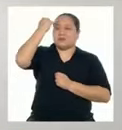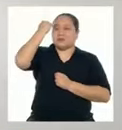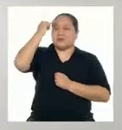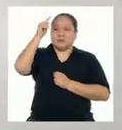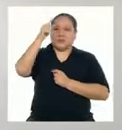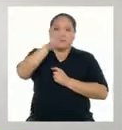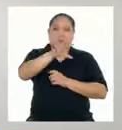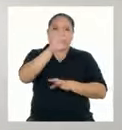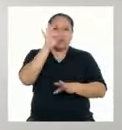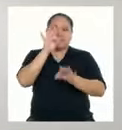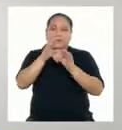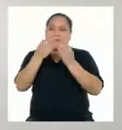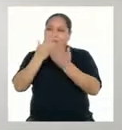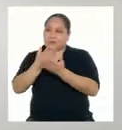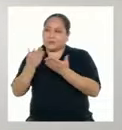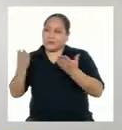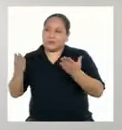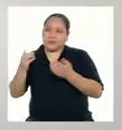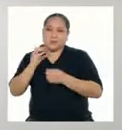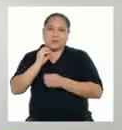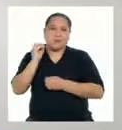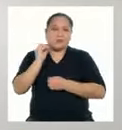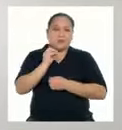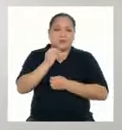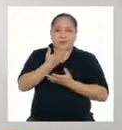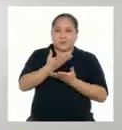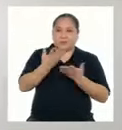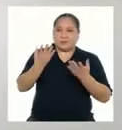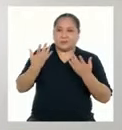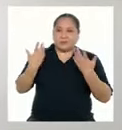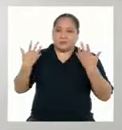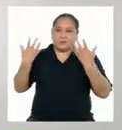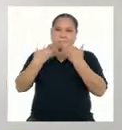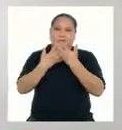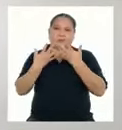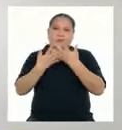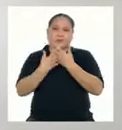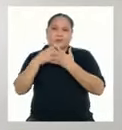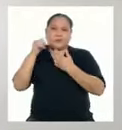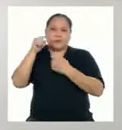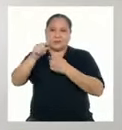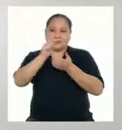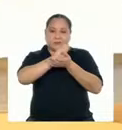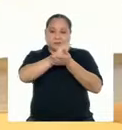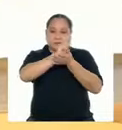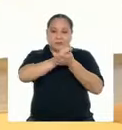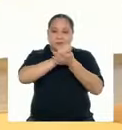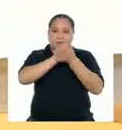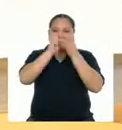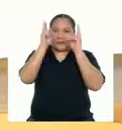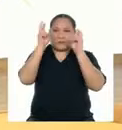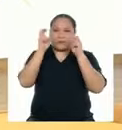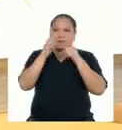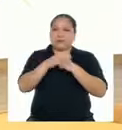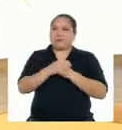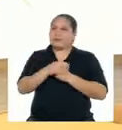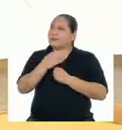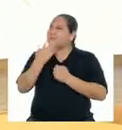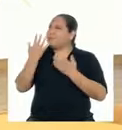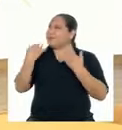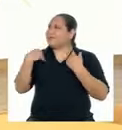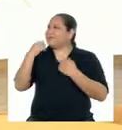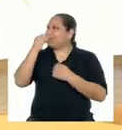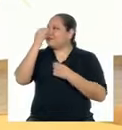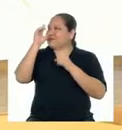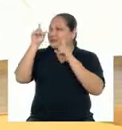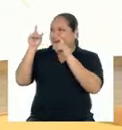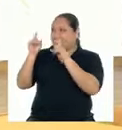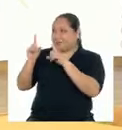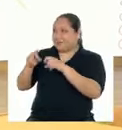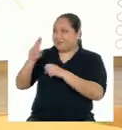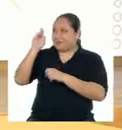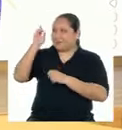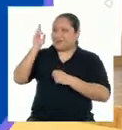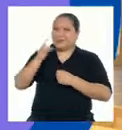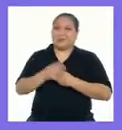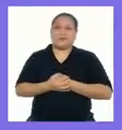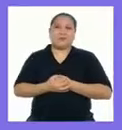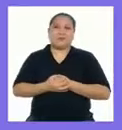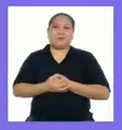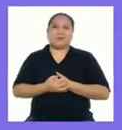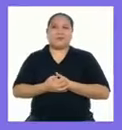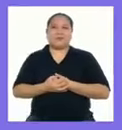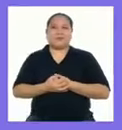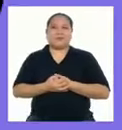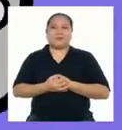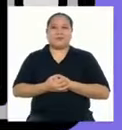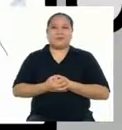Para elegir Algún objeto O ser Que esté relacionado Con el tema Tenemos Algunas preguntas Profesora